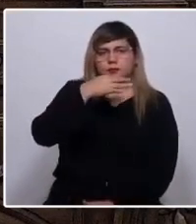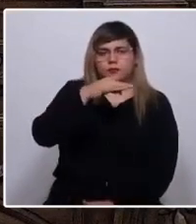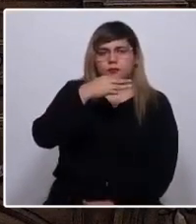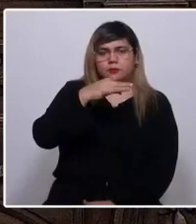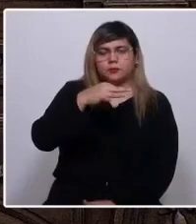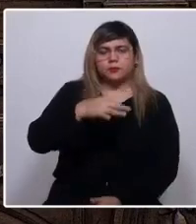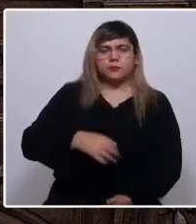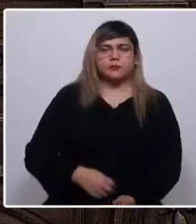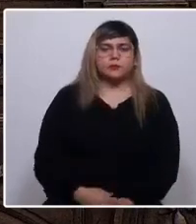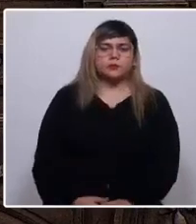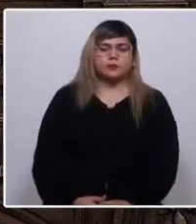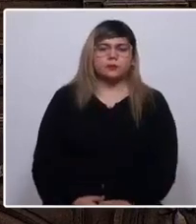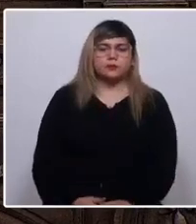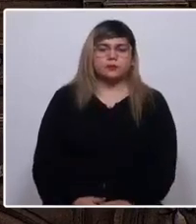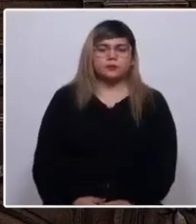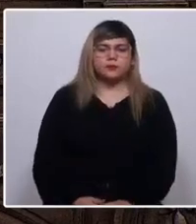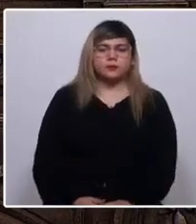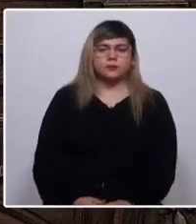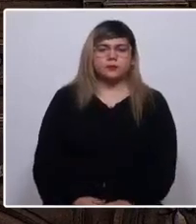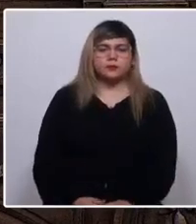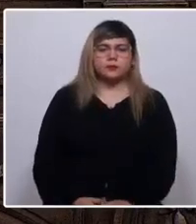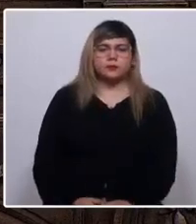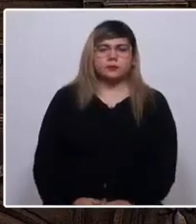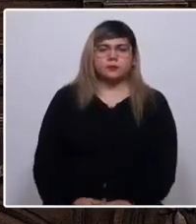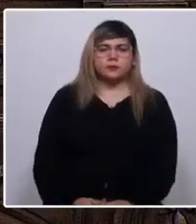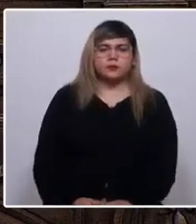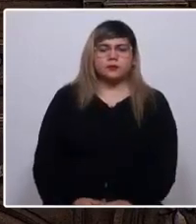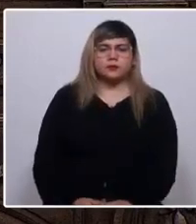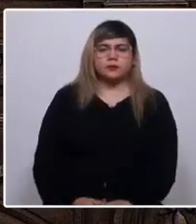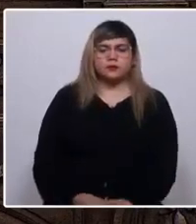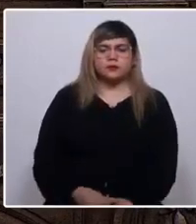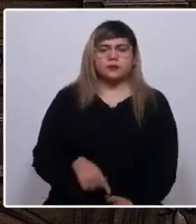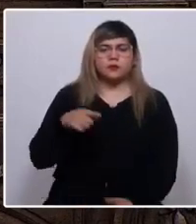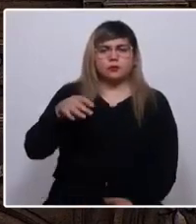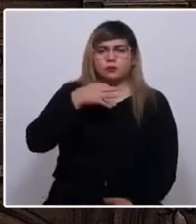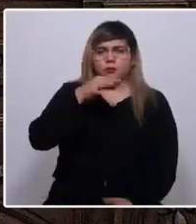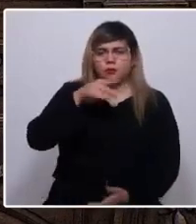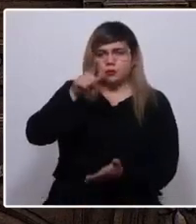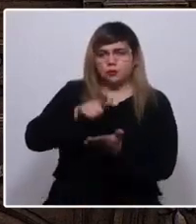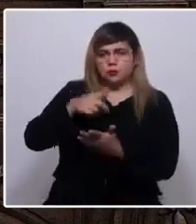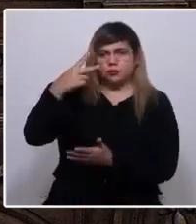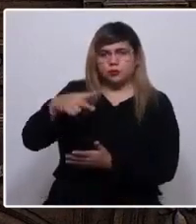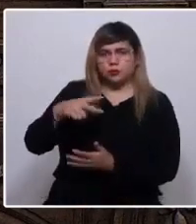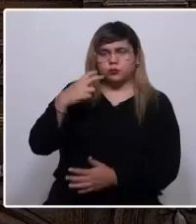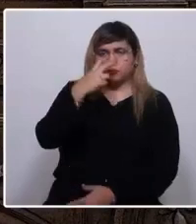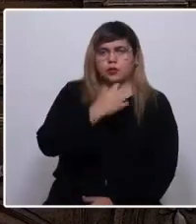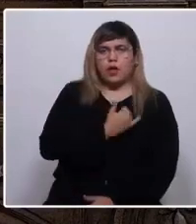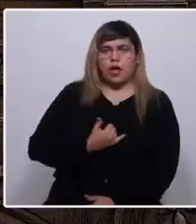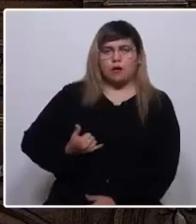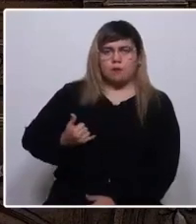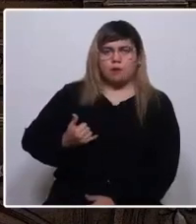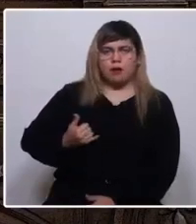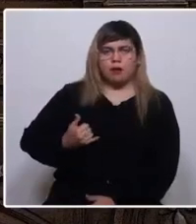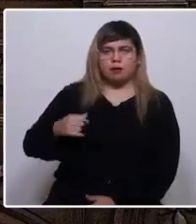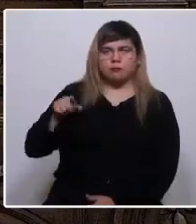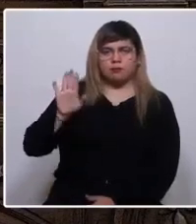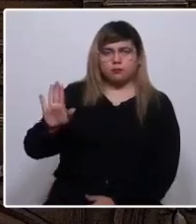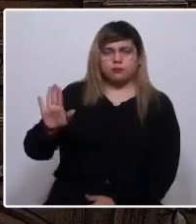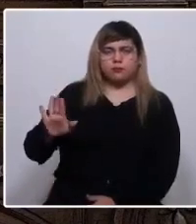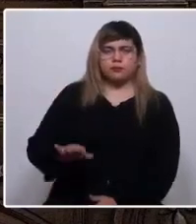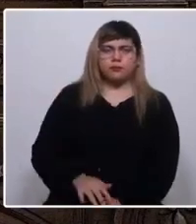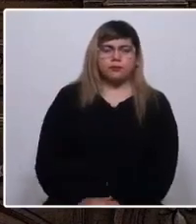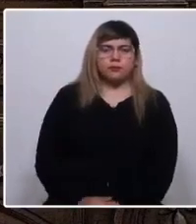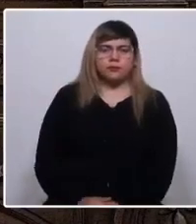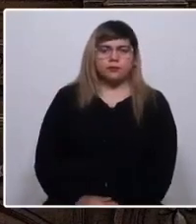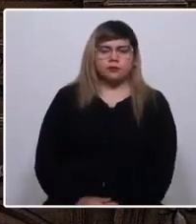Chukihua, Parjai Pampa Marpagua, Taikana Cipriana Mamani Chapagua Chagwani Marcagua, Hacha